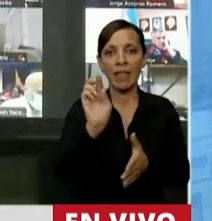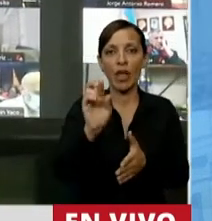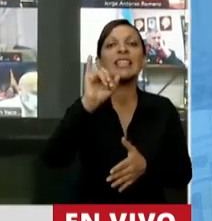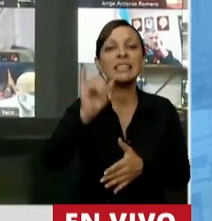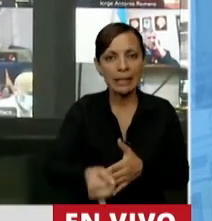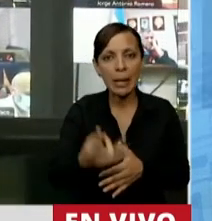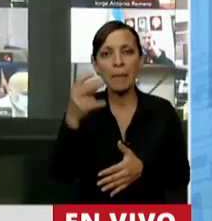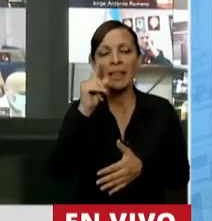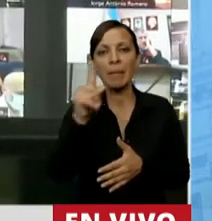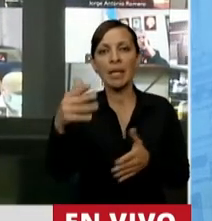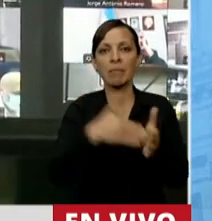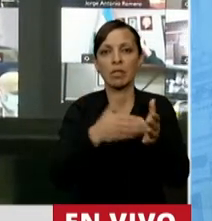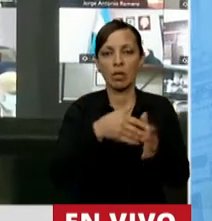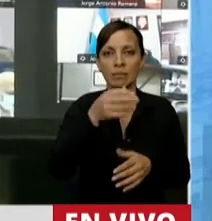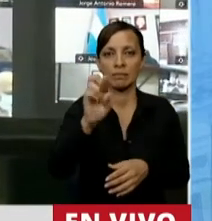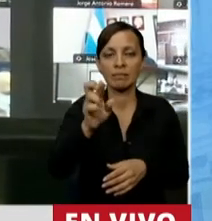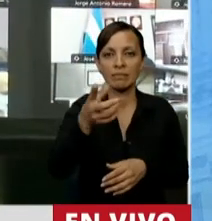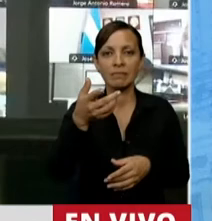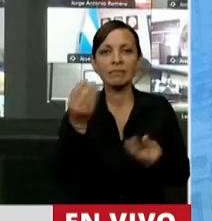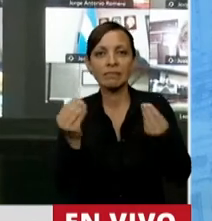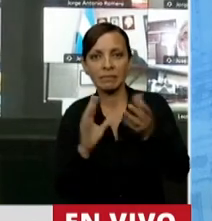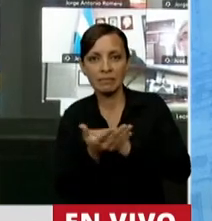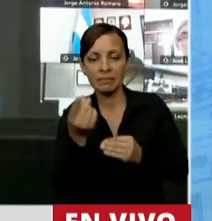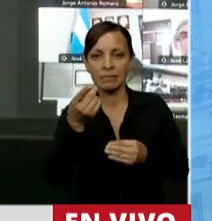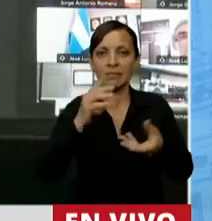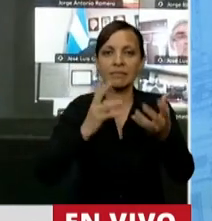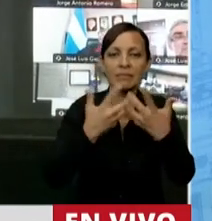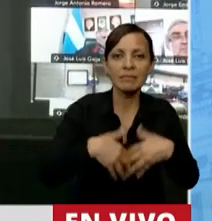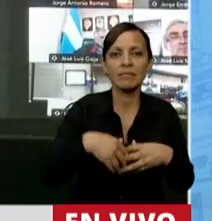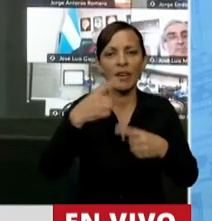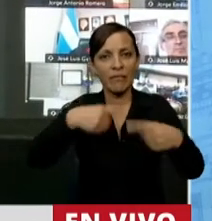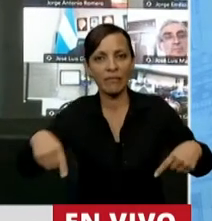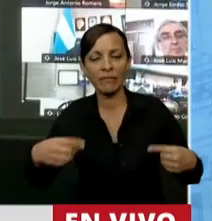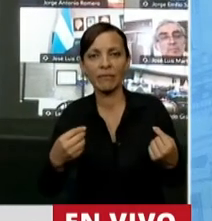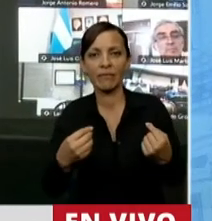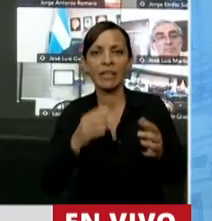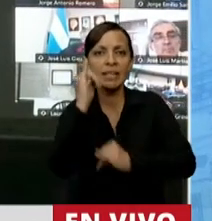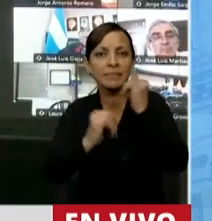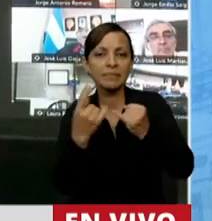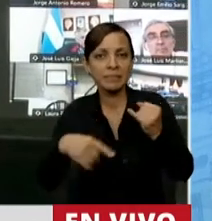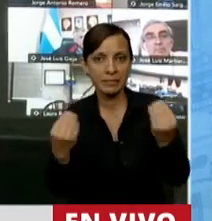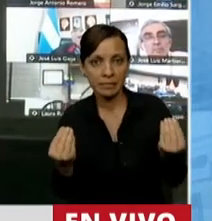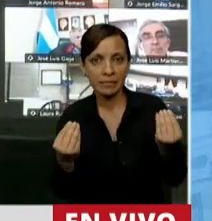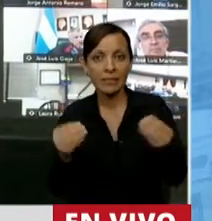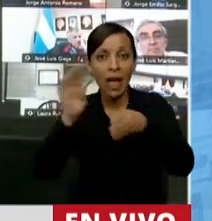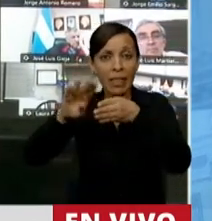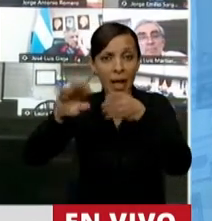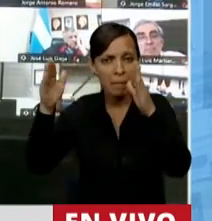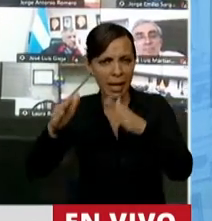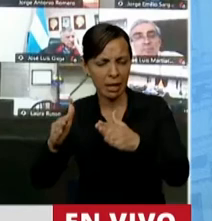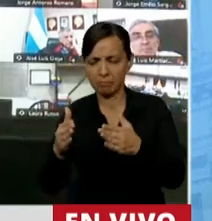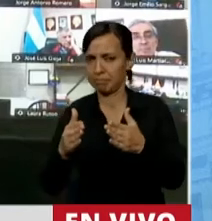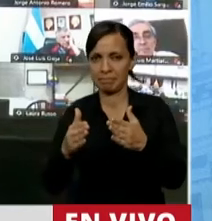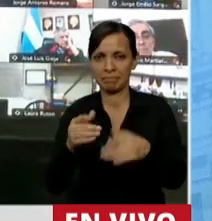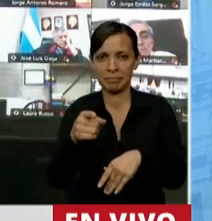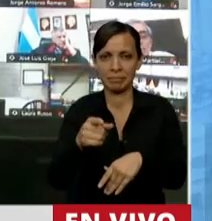Sí, 20 mil millones de dólares a través de distintos mecanismos. Y el relato dice que están desendeudando a la Argentina.